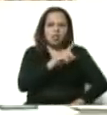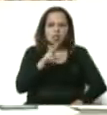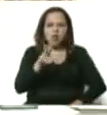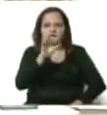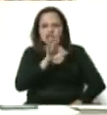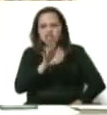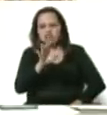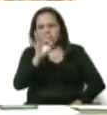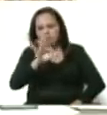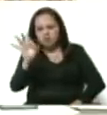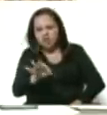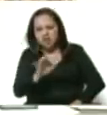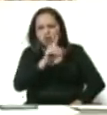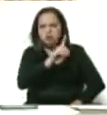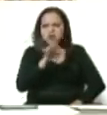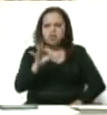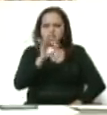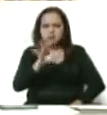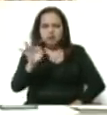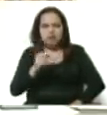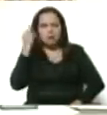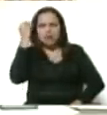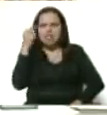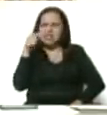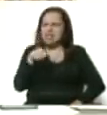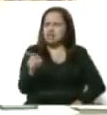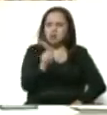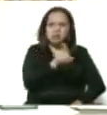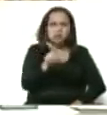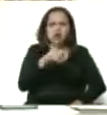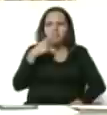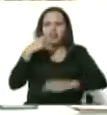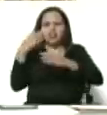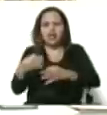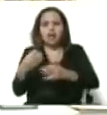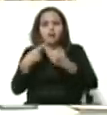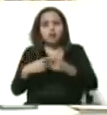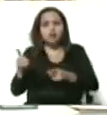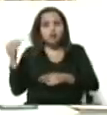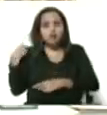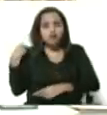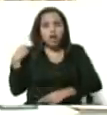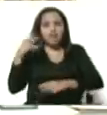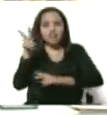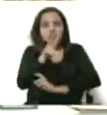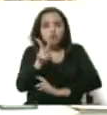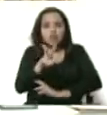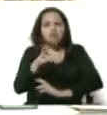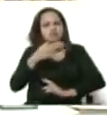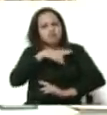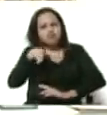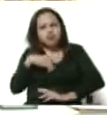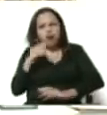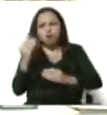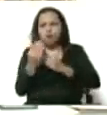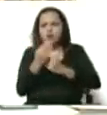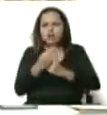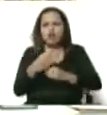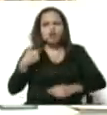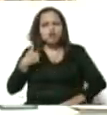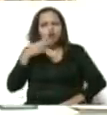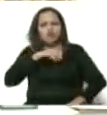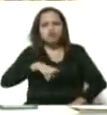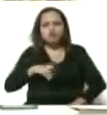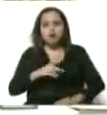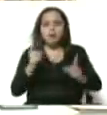que no es verdad, que no es serio. Yo le hablo a esa gente, pero le hablo a toda Venezuela. Vamos a cuidarnos. Yo utilizo doble acción.